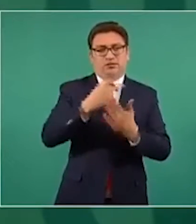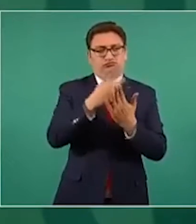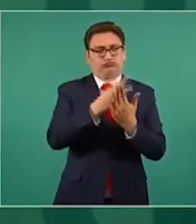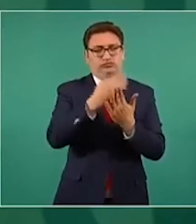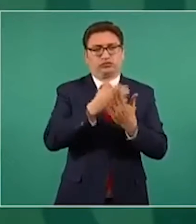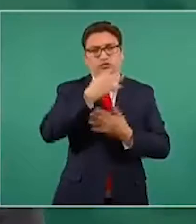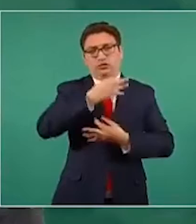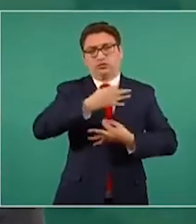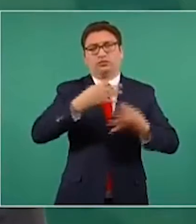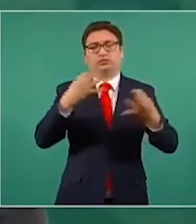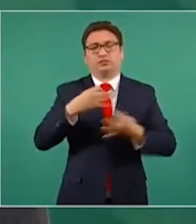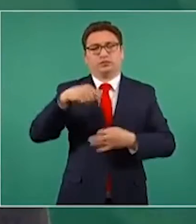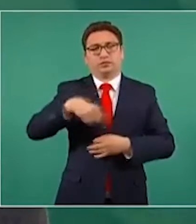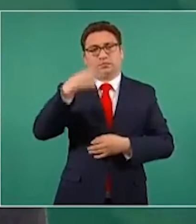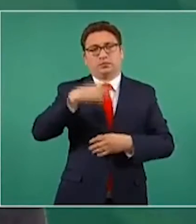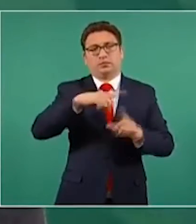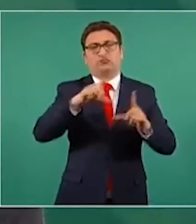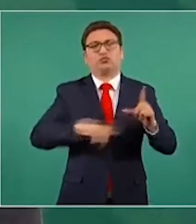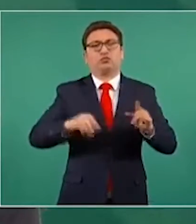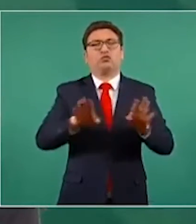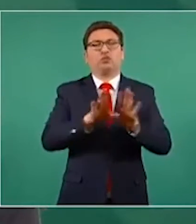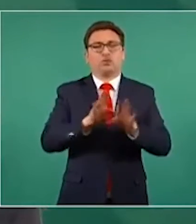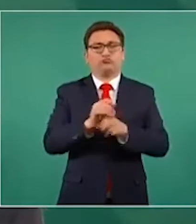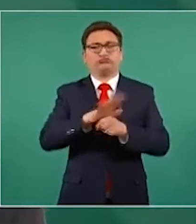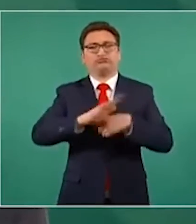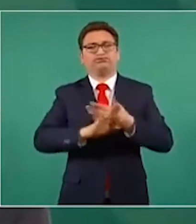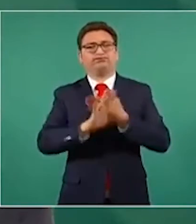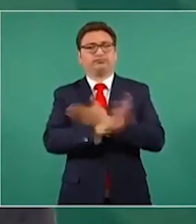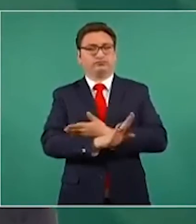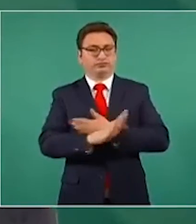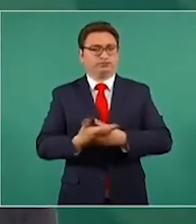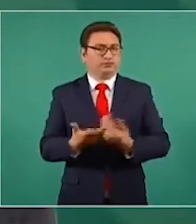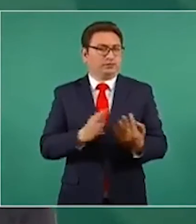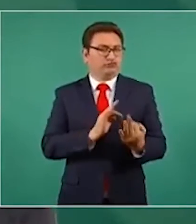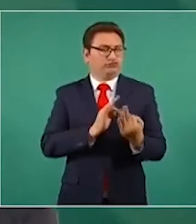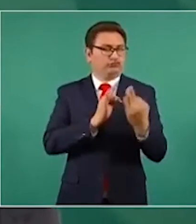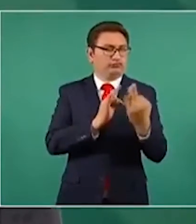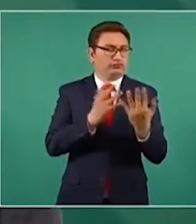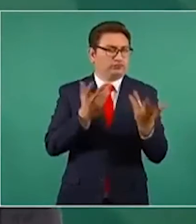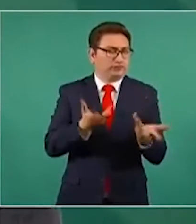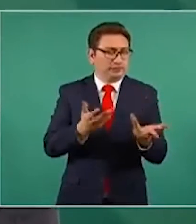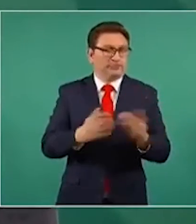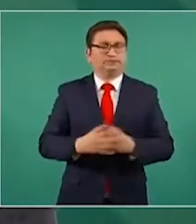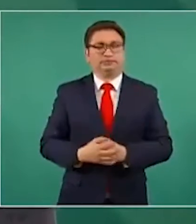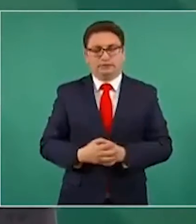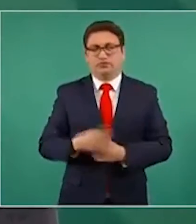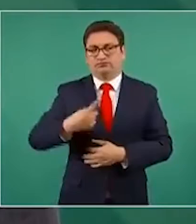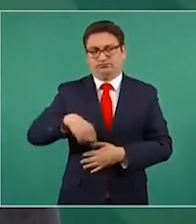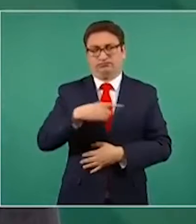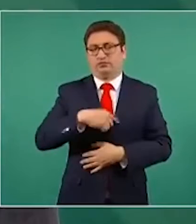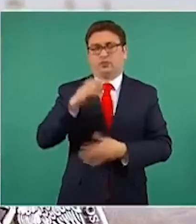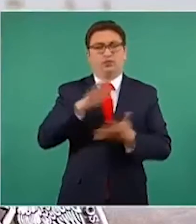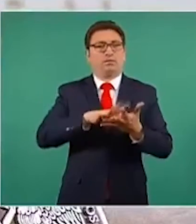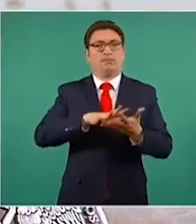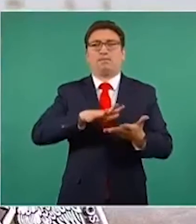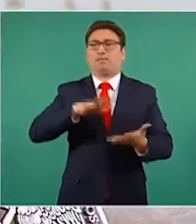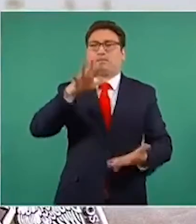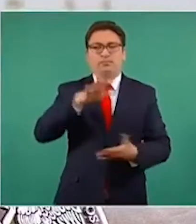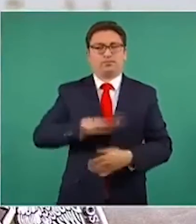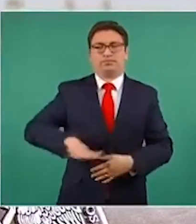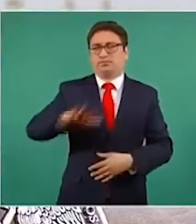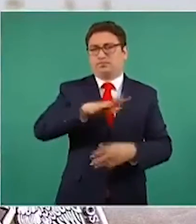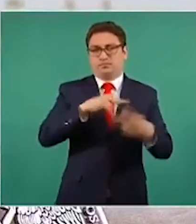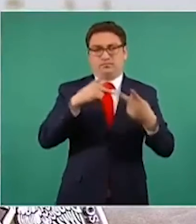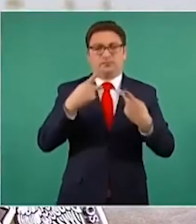mexicana de enfrentar la COVID-19, de que tenemos una enorme mayoría, más de la mitad de la